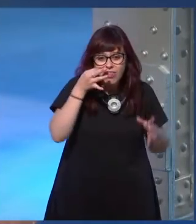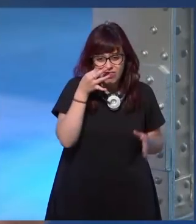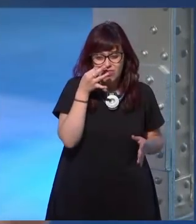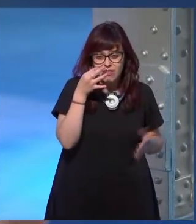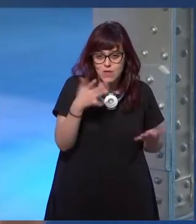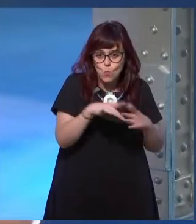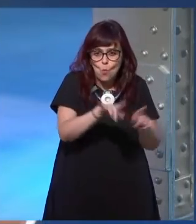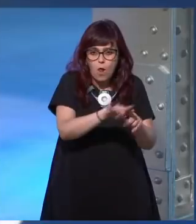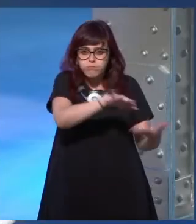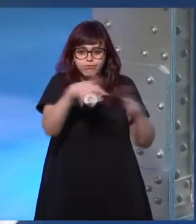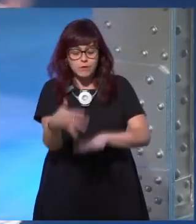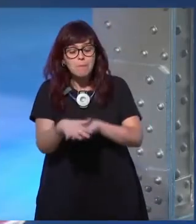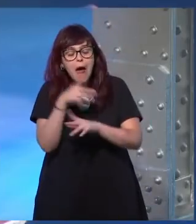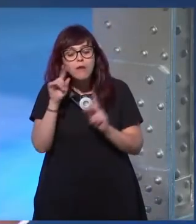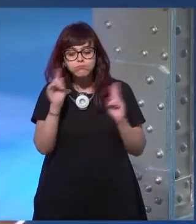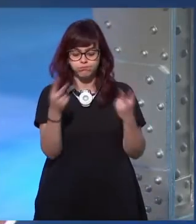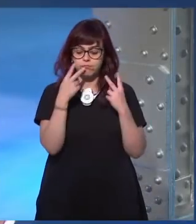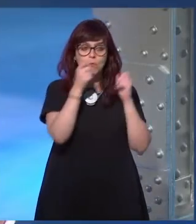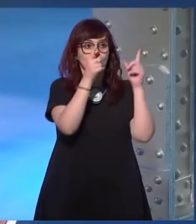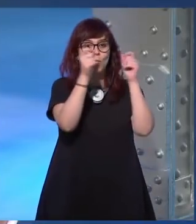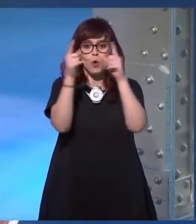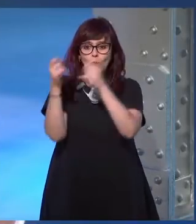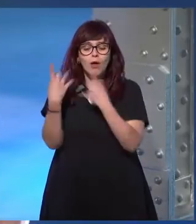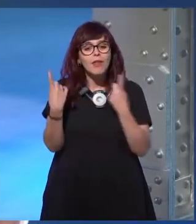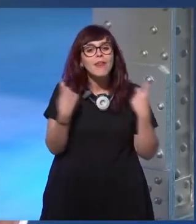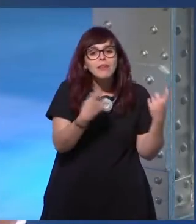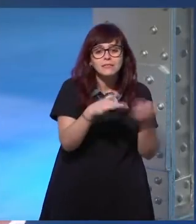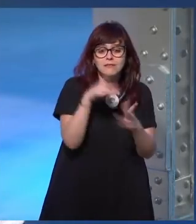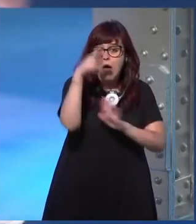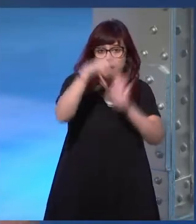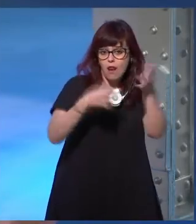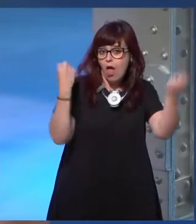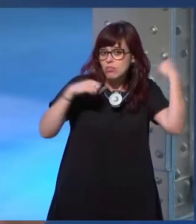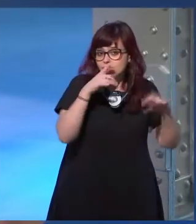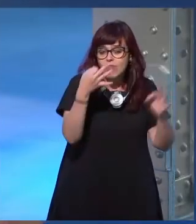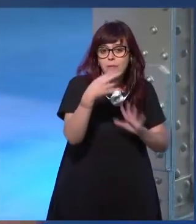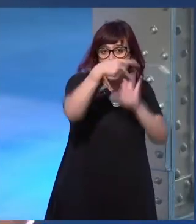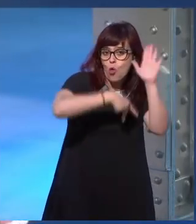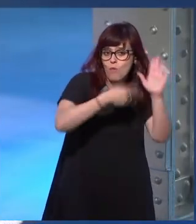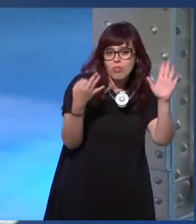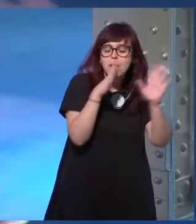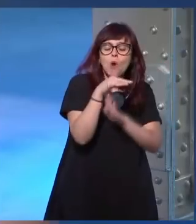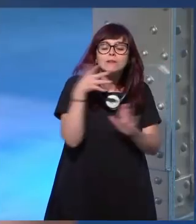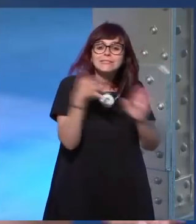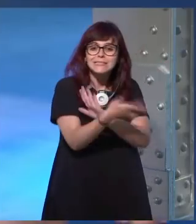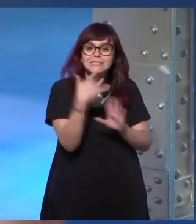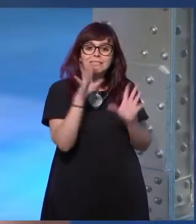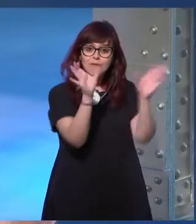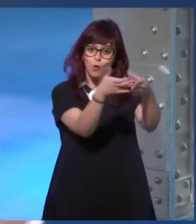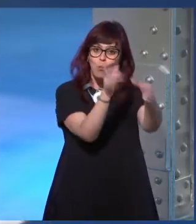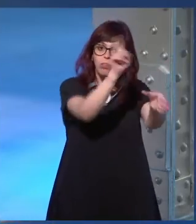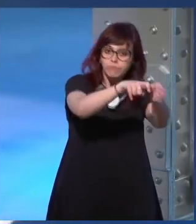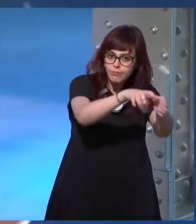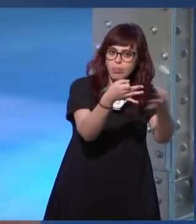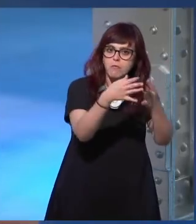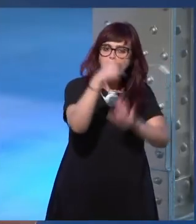real y que empecemos a darnos cuenta de que las comunidades necesitan reglas de comportamiento que todos tenemos una responsabilidad para con los demás